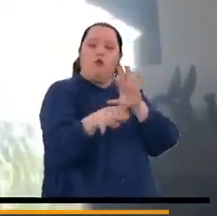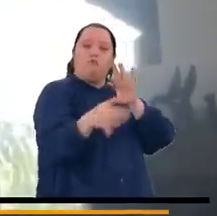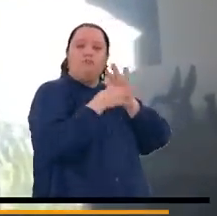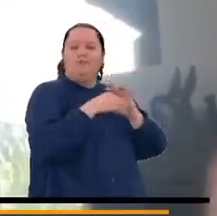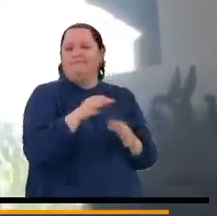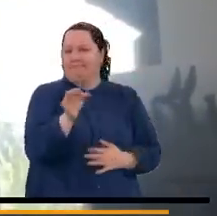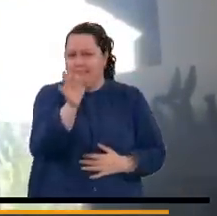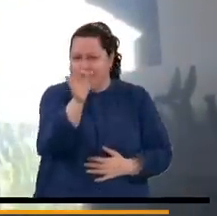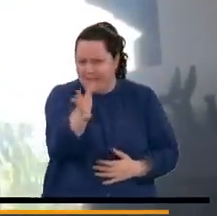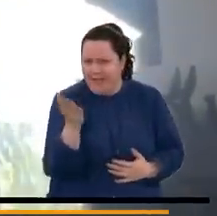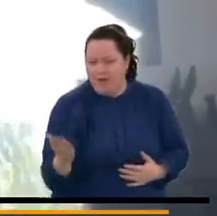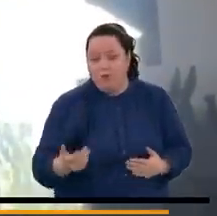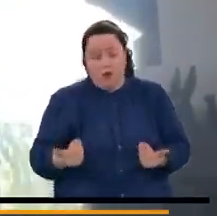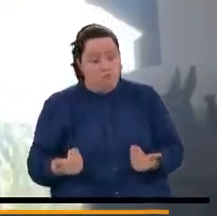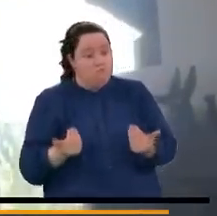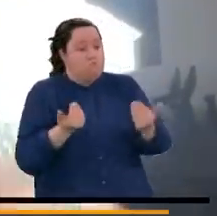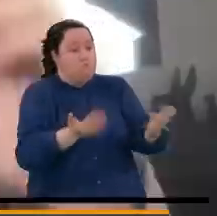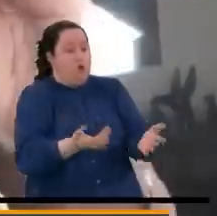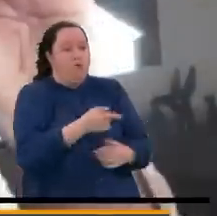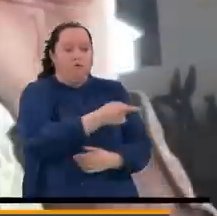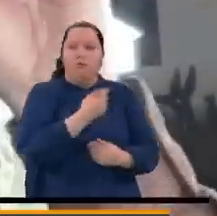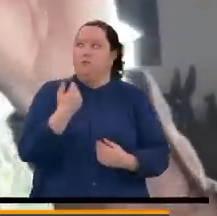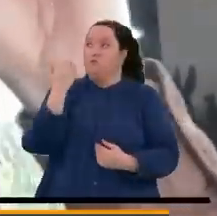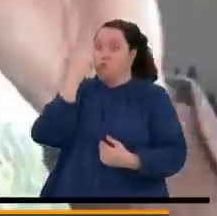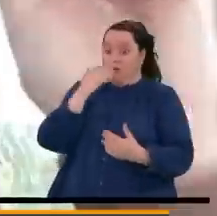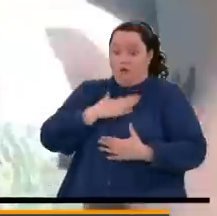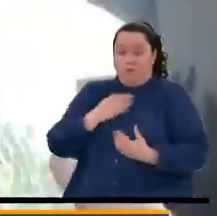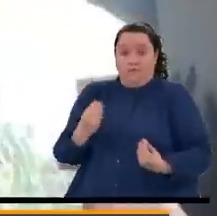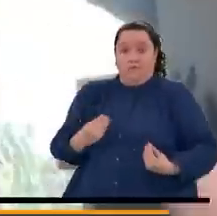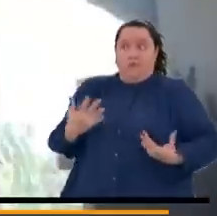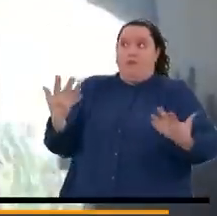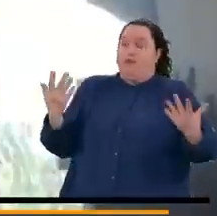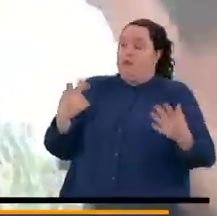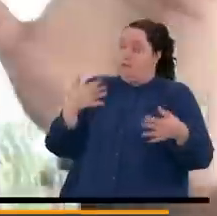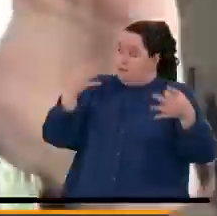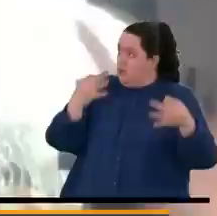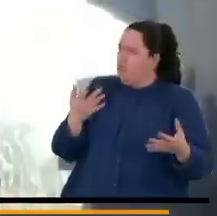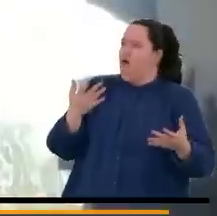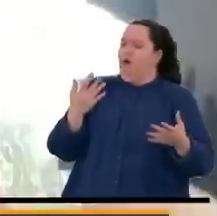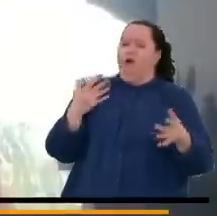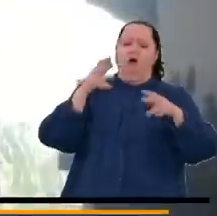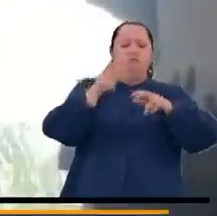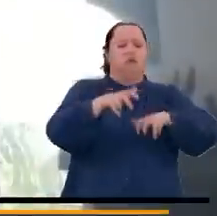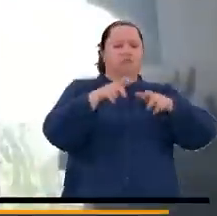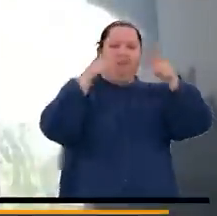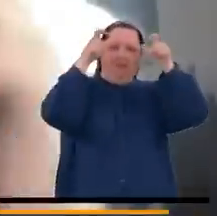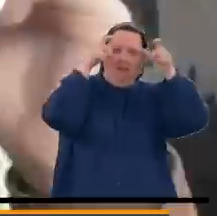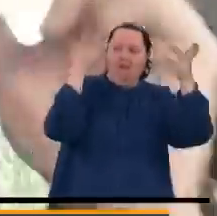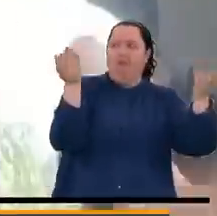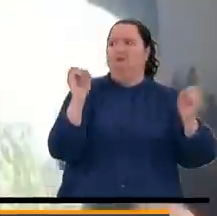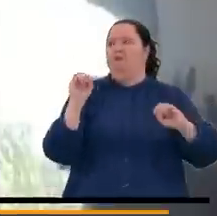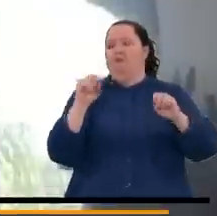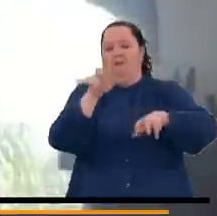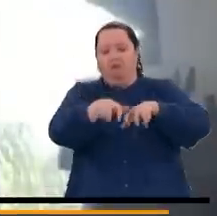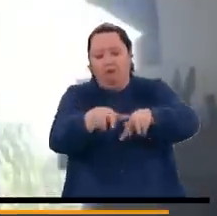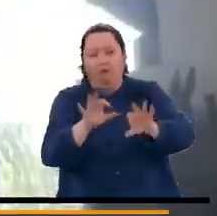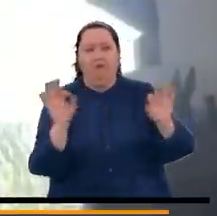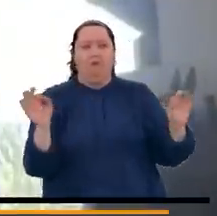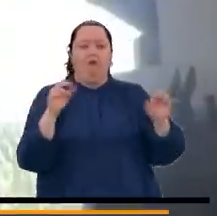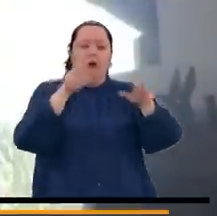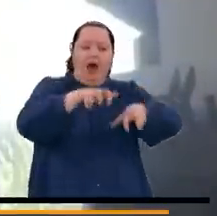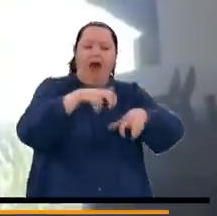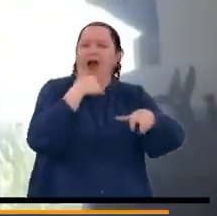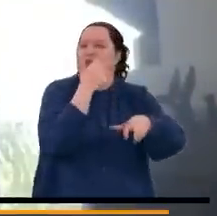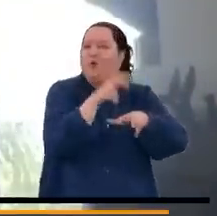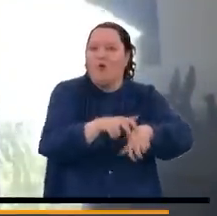que esa mujer, es fuente de vida, va a poner un negocio de ganadería o de agricultura o de agroindustria.